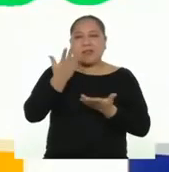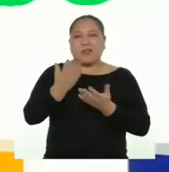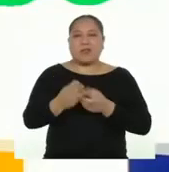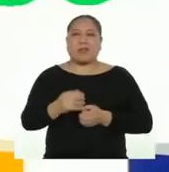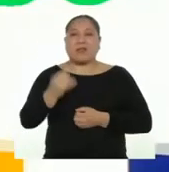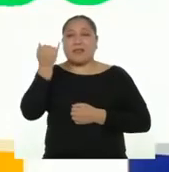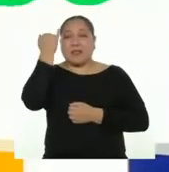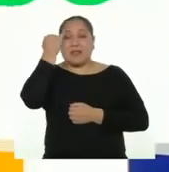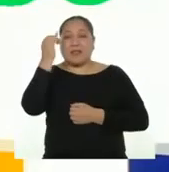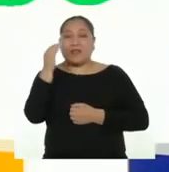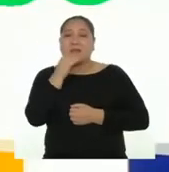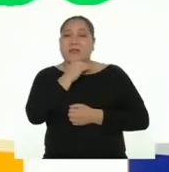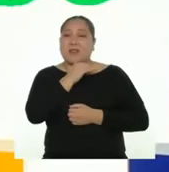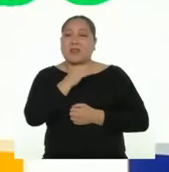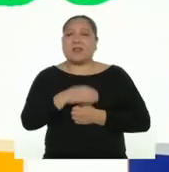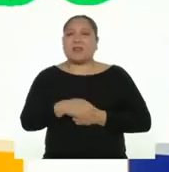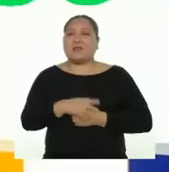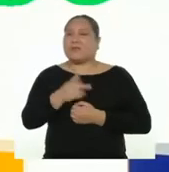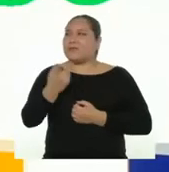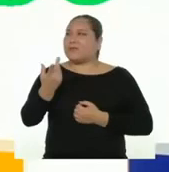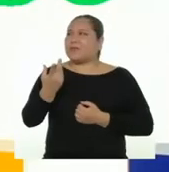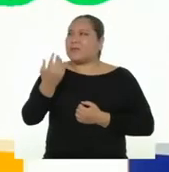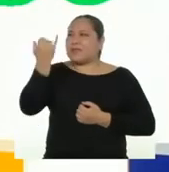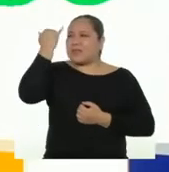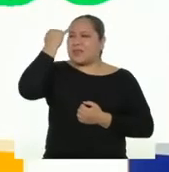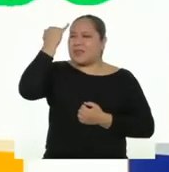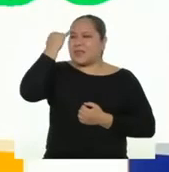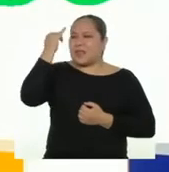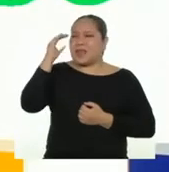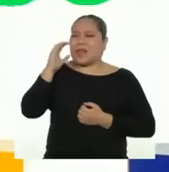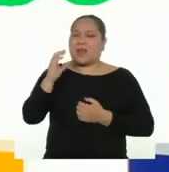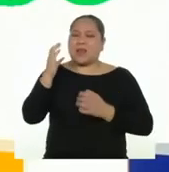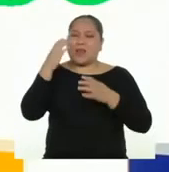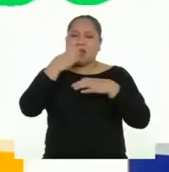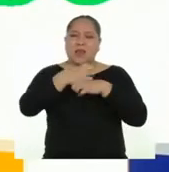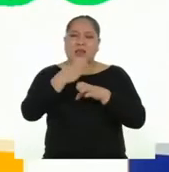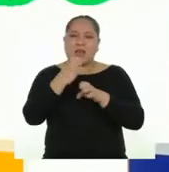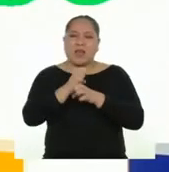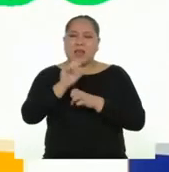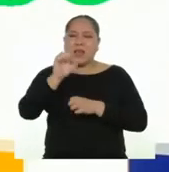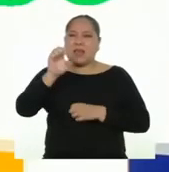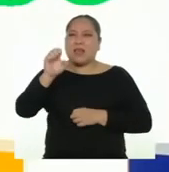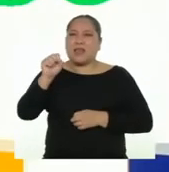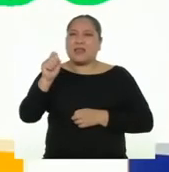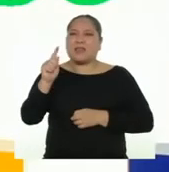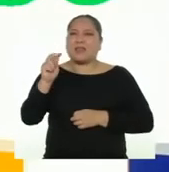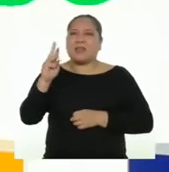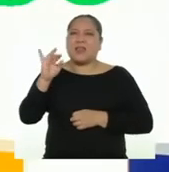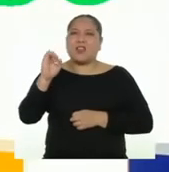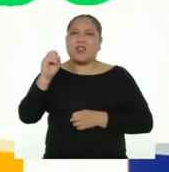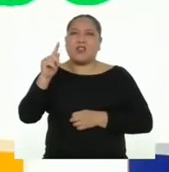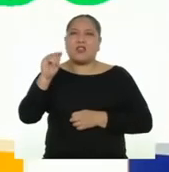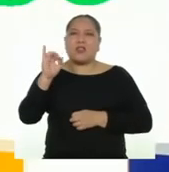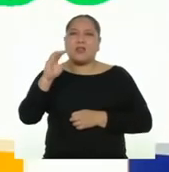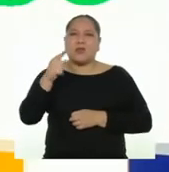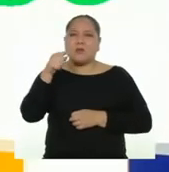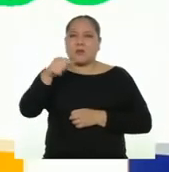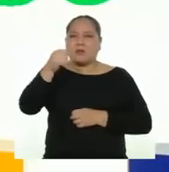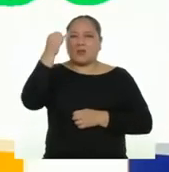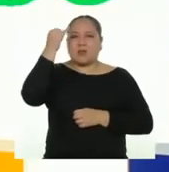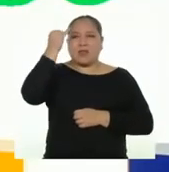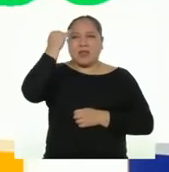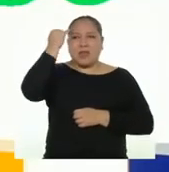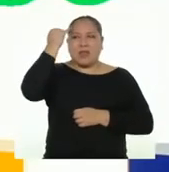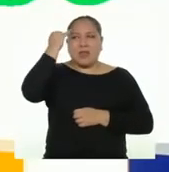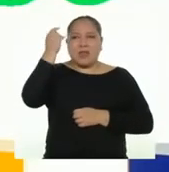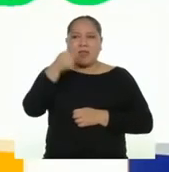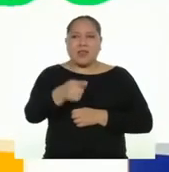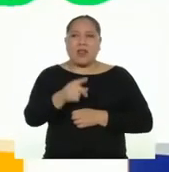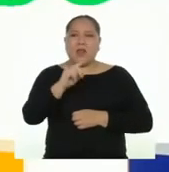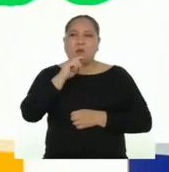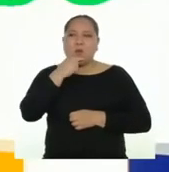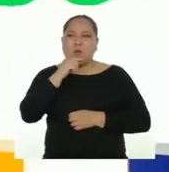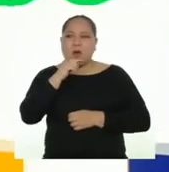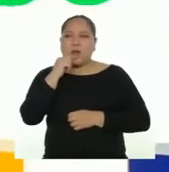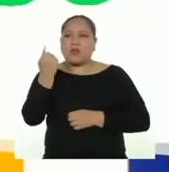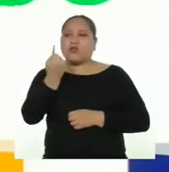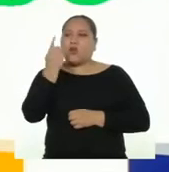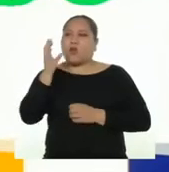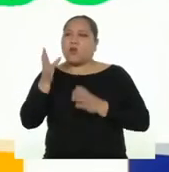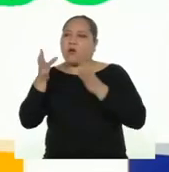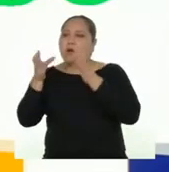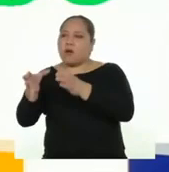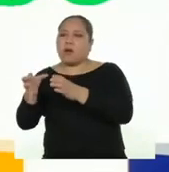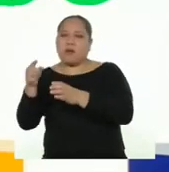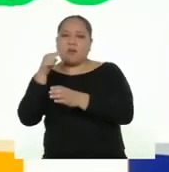Y el texto quiere decir que la sociedad ha creado el estereotipo acerca de la imagen de una mujer que se dedica solo a ciertas actividades y a otras no.